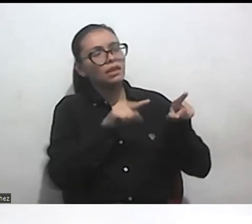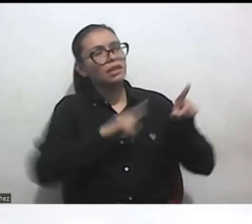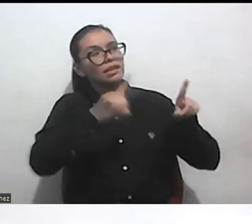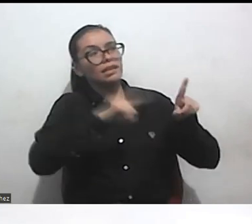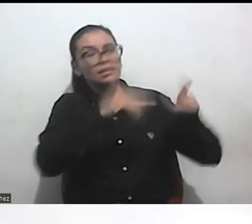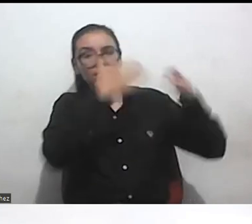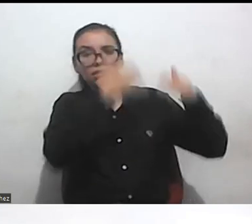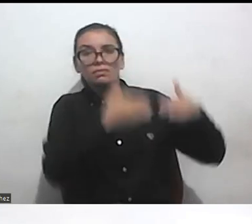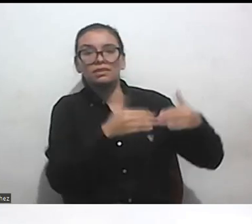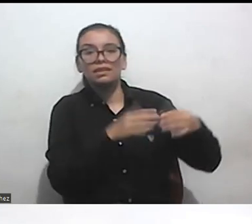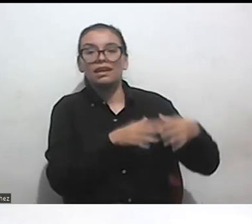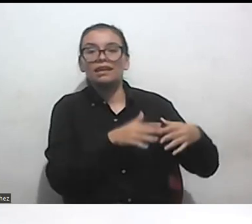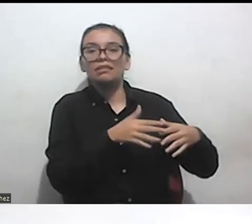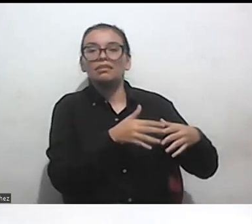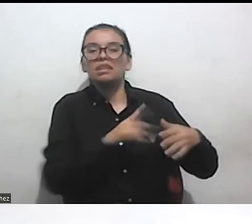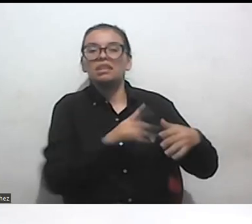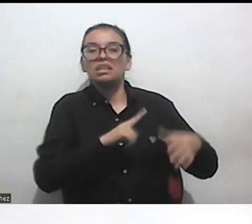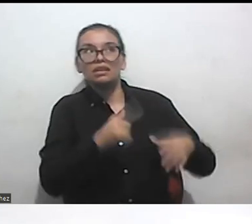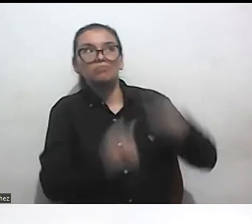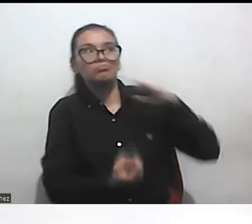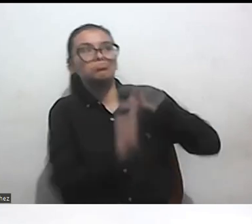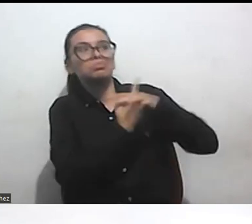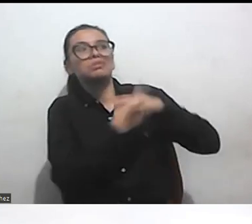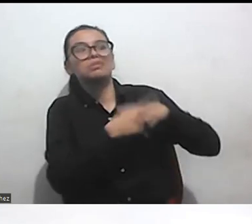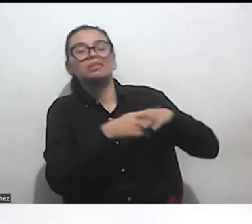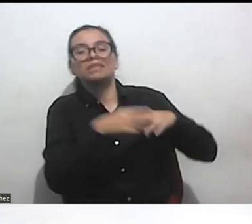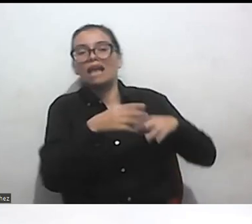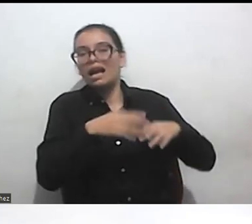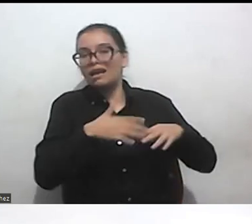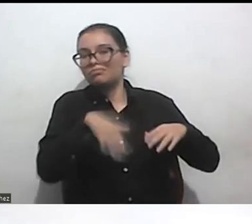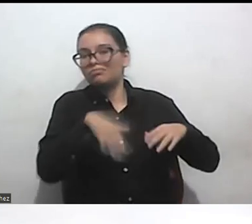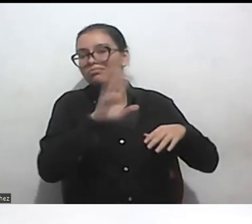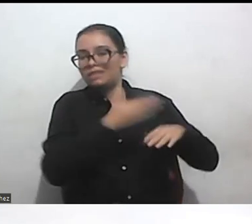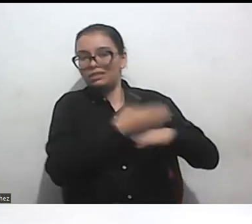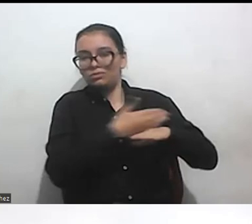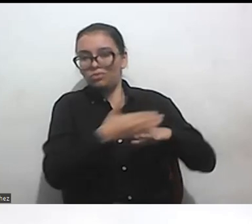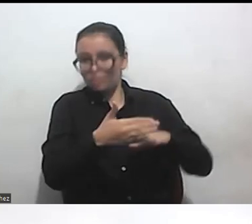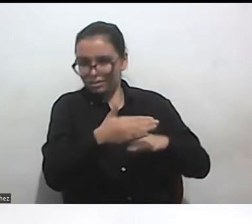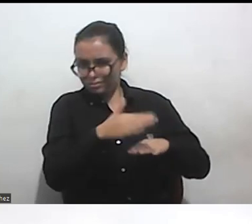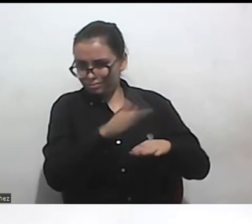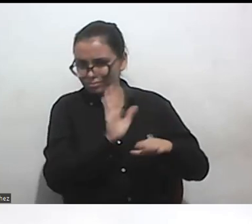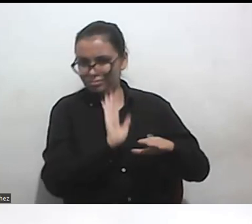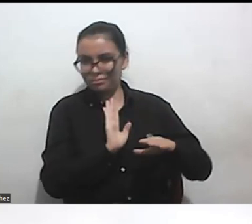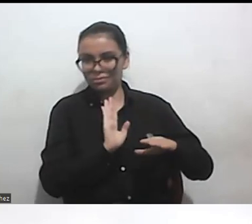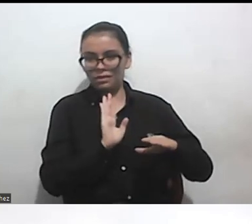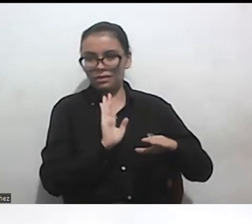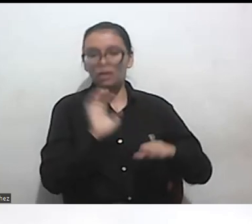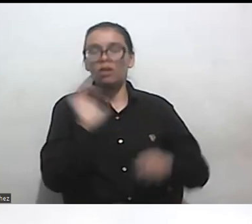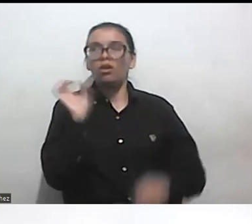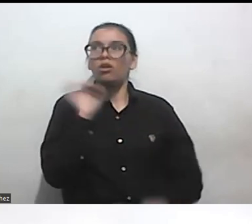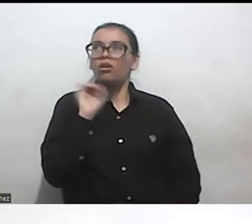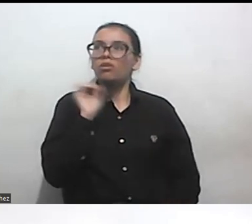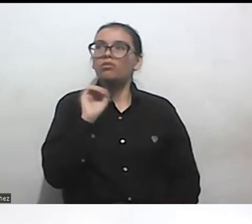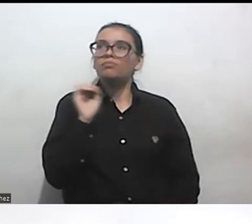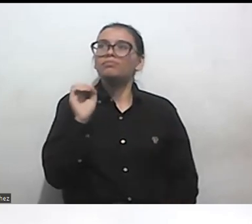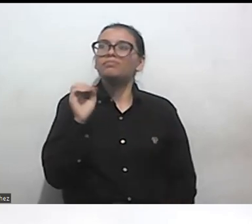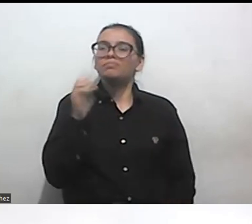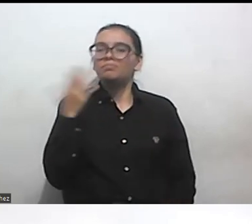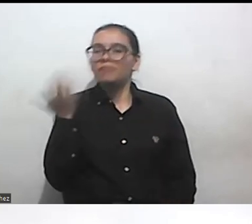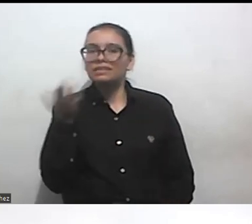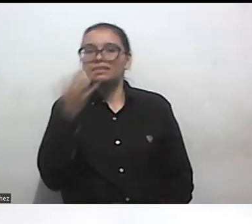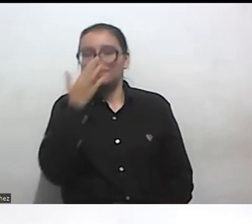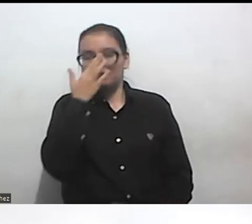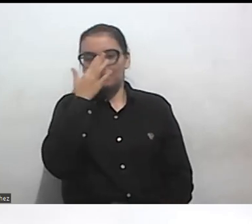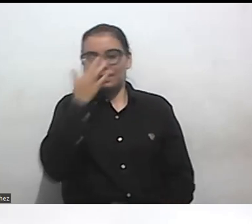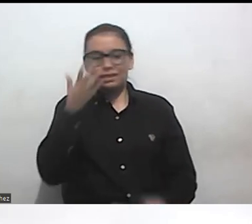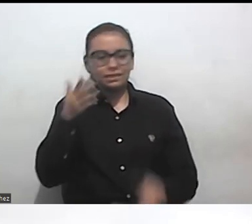y y hay iniciativas importantes como meta que han buscado impulsar liderazgos jóvenes disca